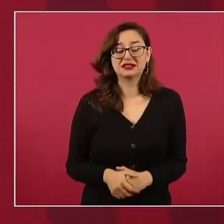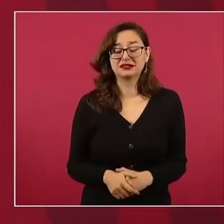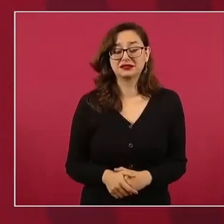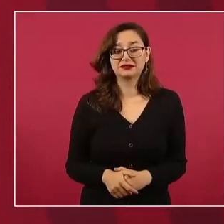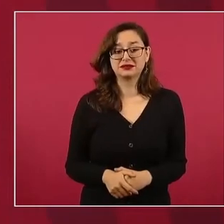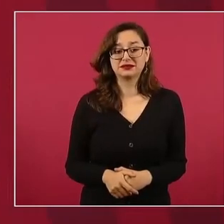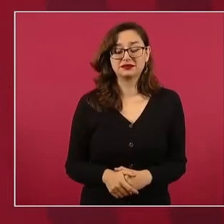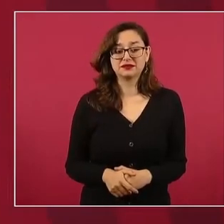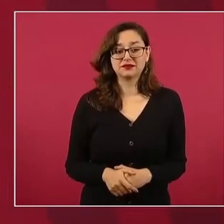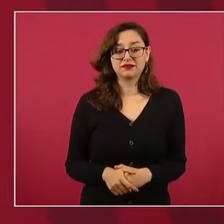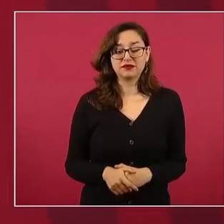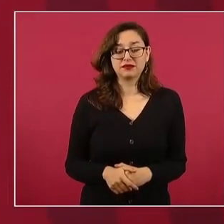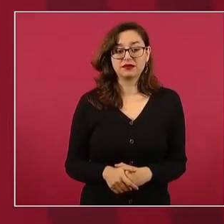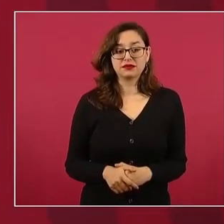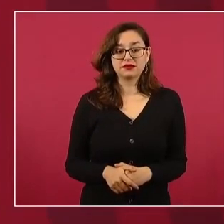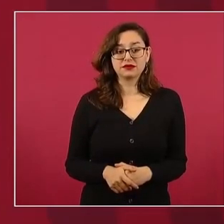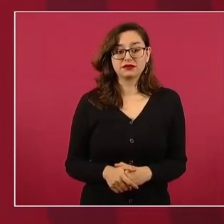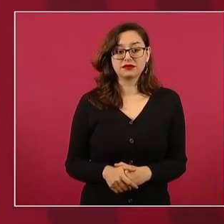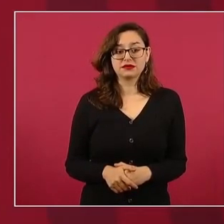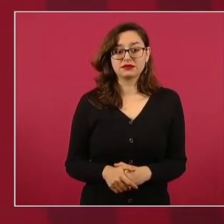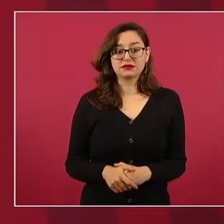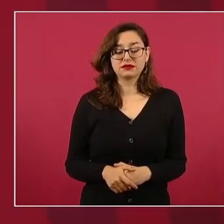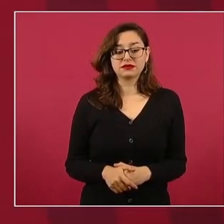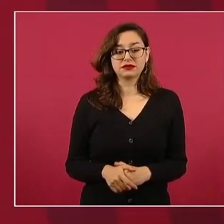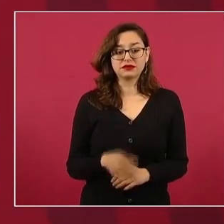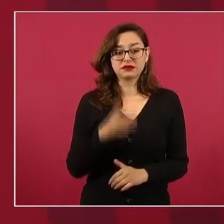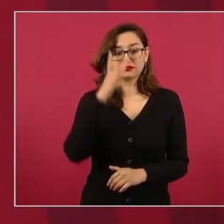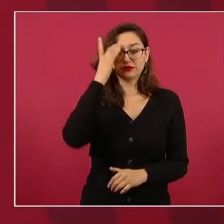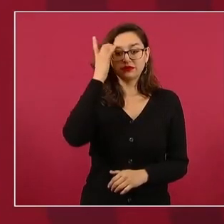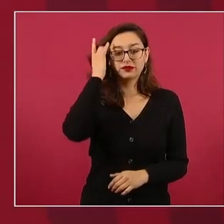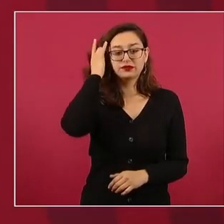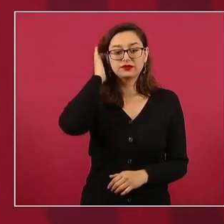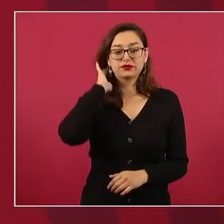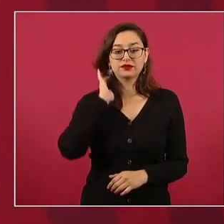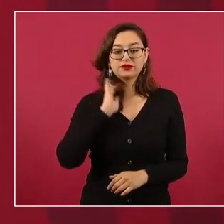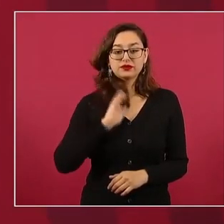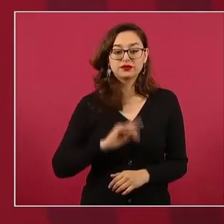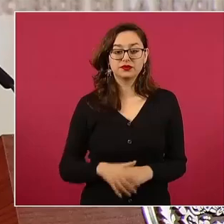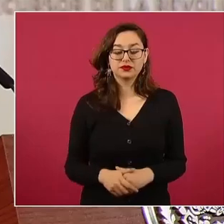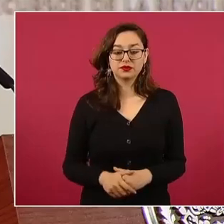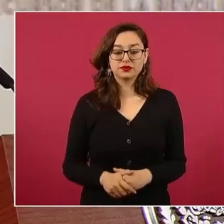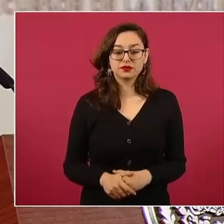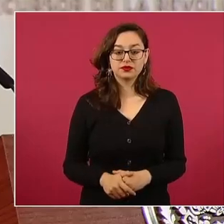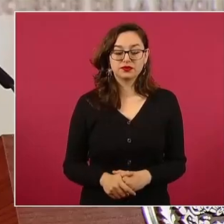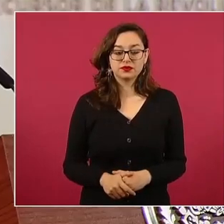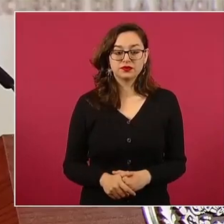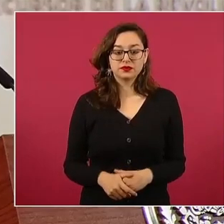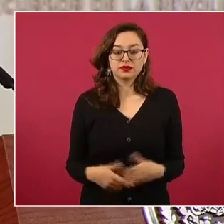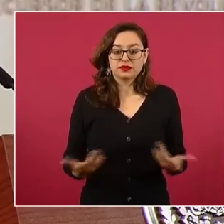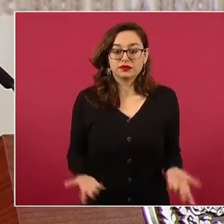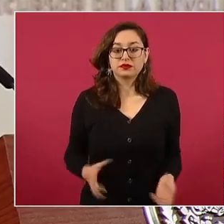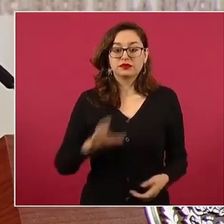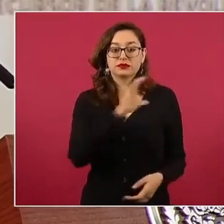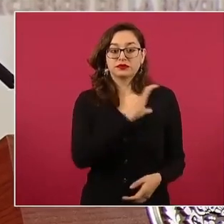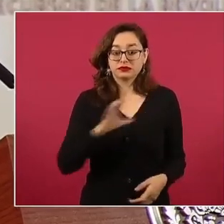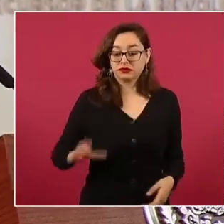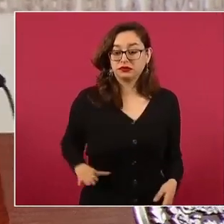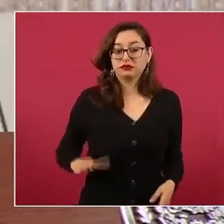el caso de los candidatos a la presidencia,